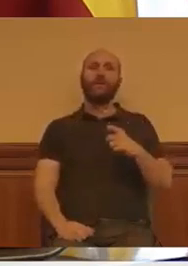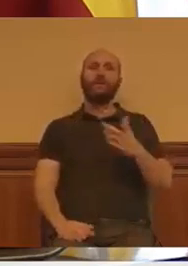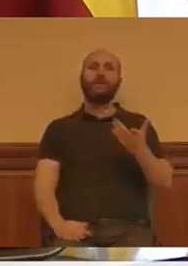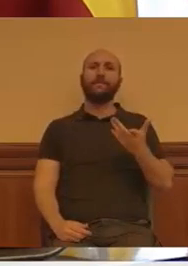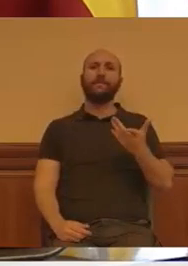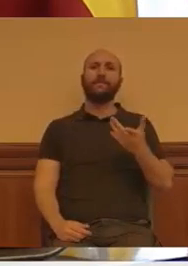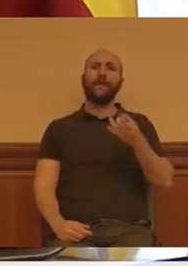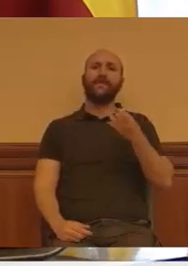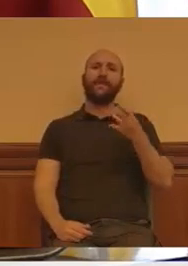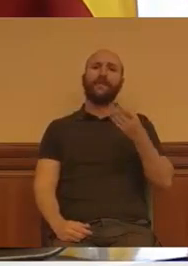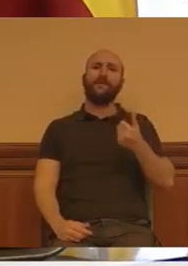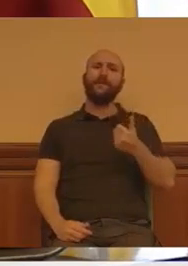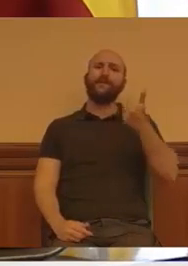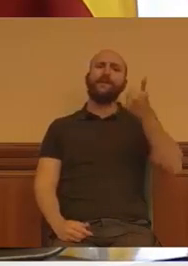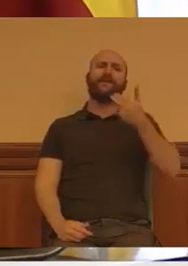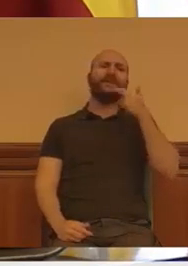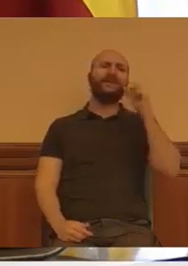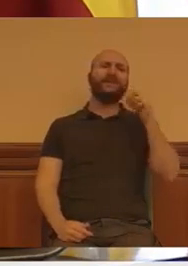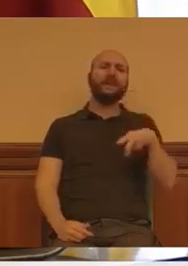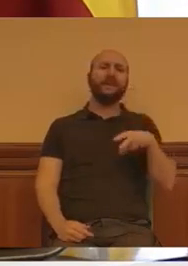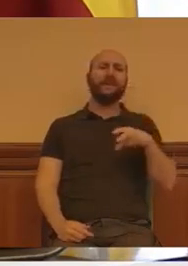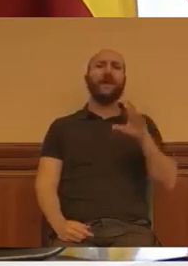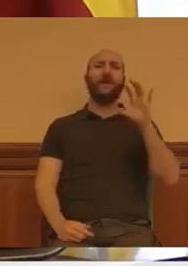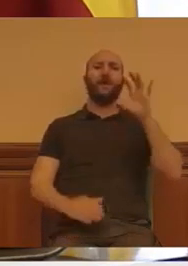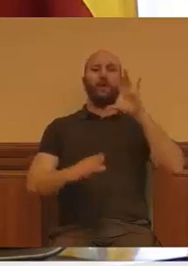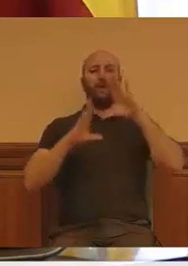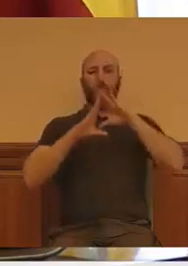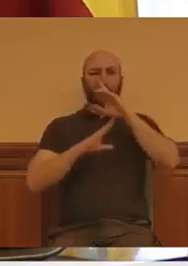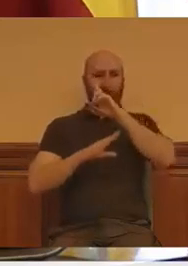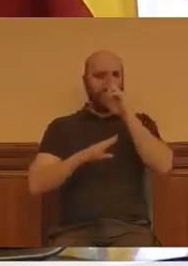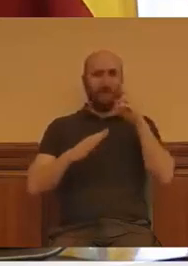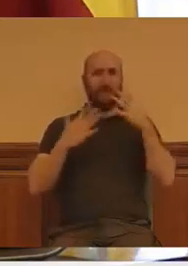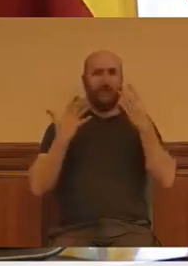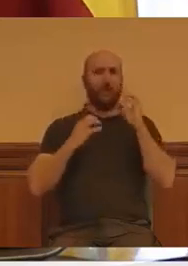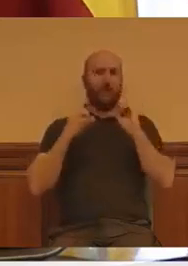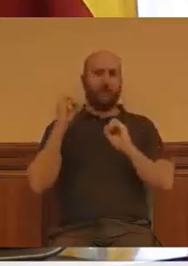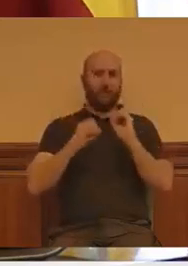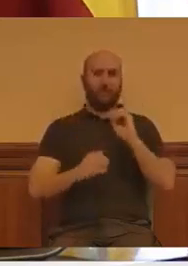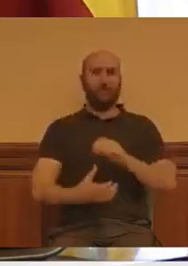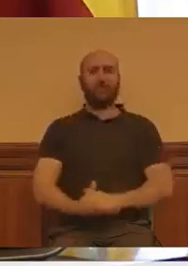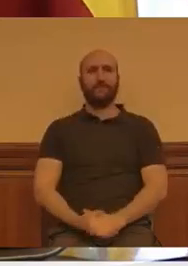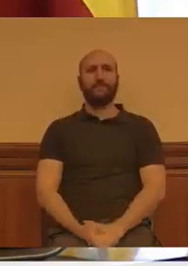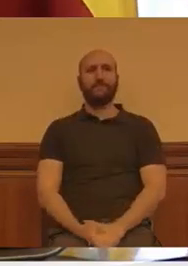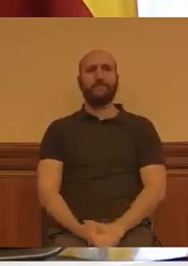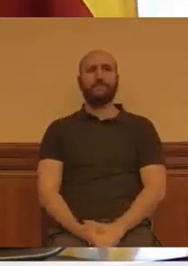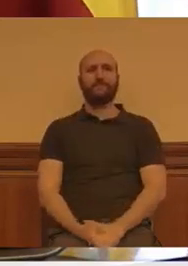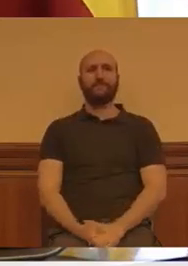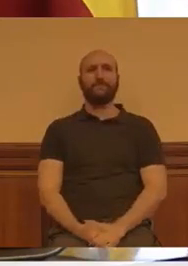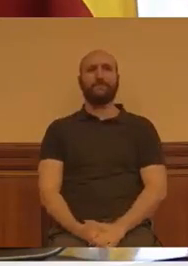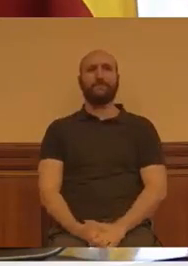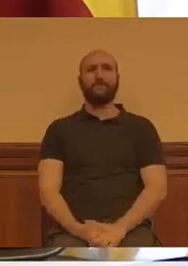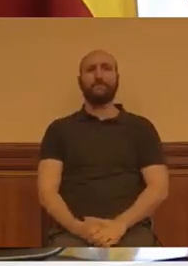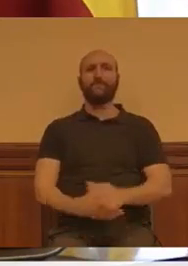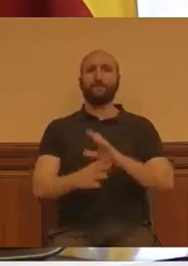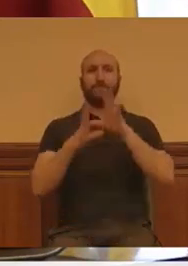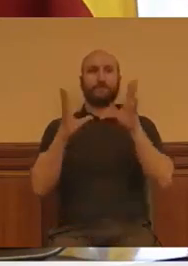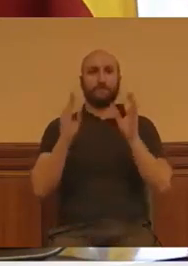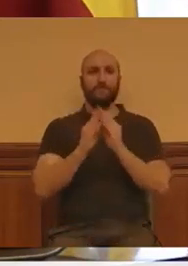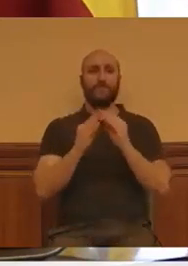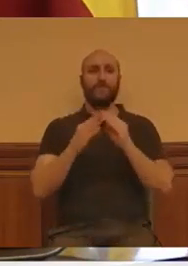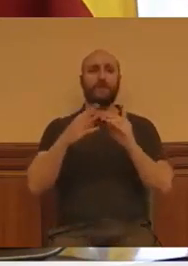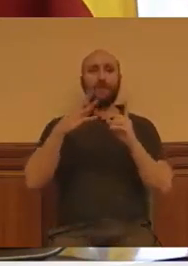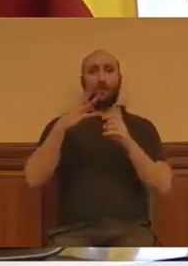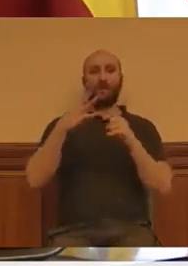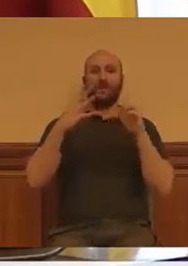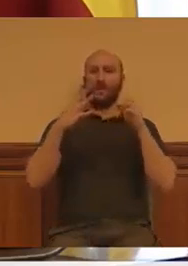endeudamiento? La comunidad de Madrid, un 9 por ciento. En términos absolutos, la cuarta peor comunidad, con un